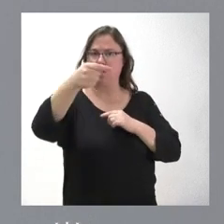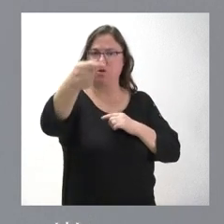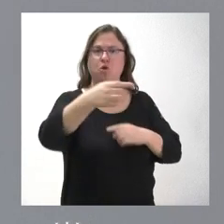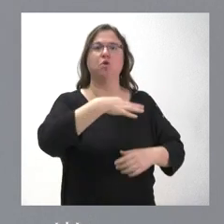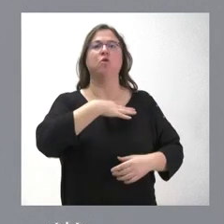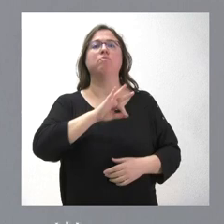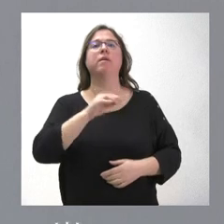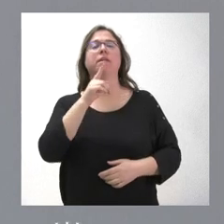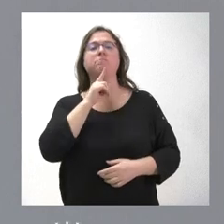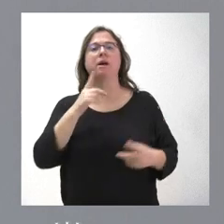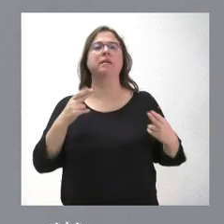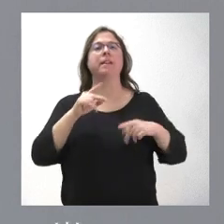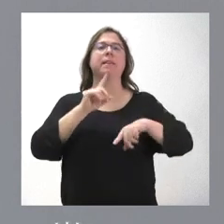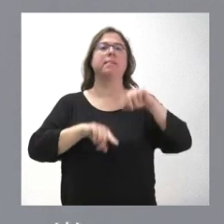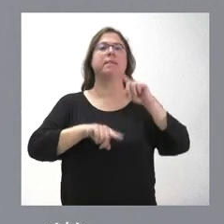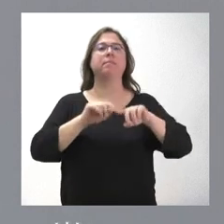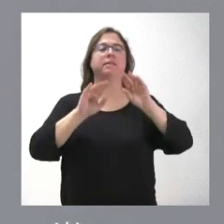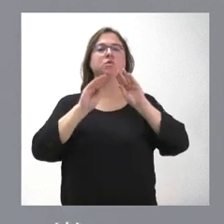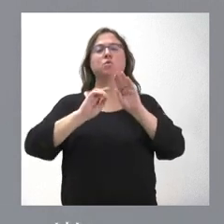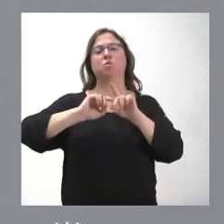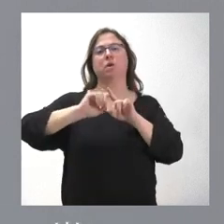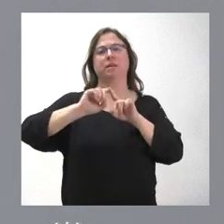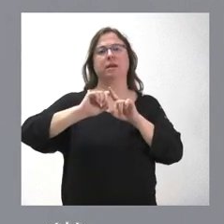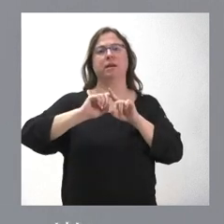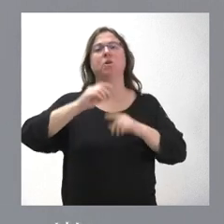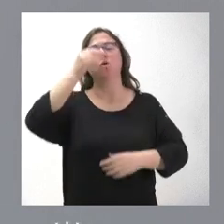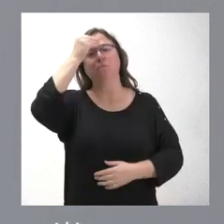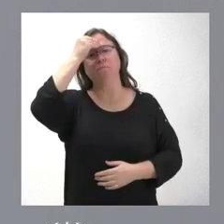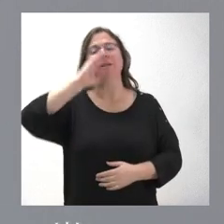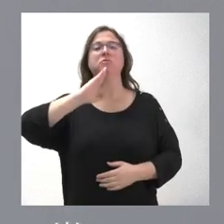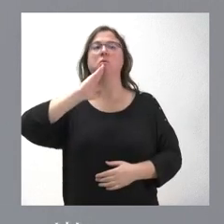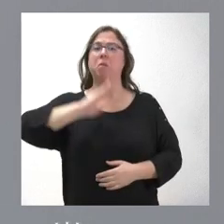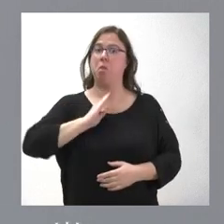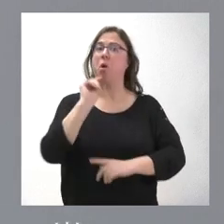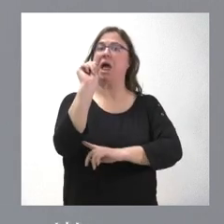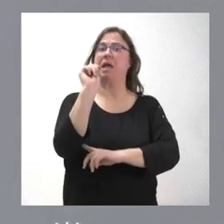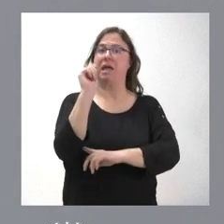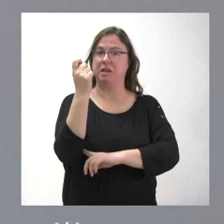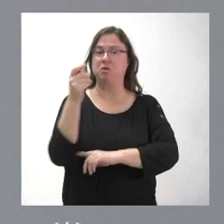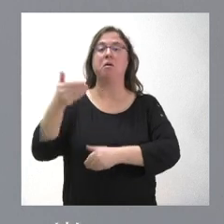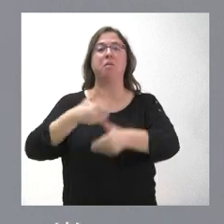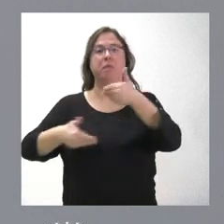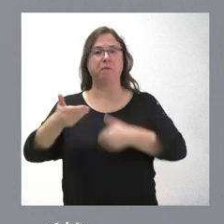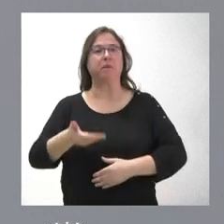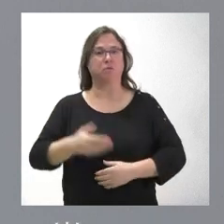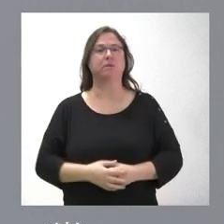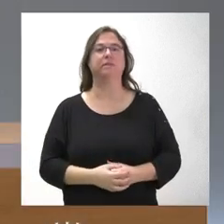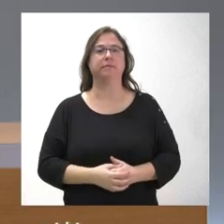reforzando en función de las características que hay. Nos parece que es muy oportuno que haya sido un éxito y que la demanda ha sido tan relevante.